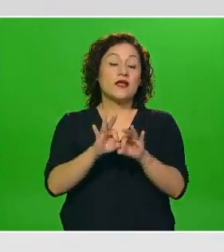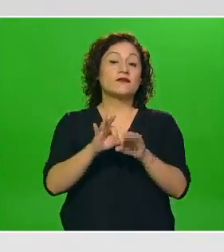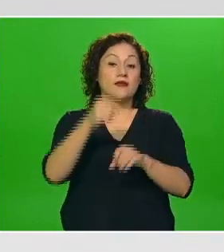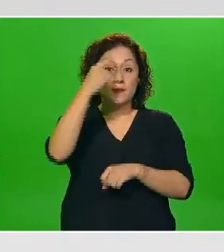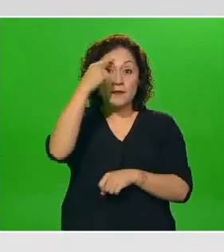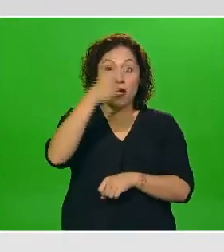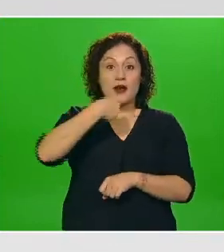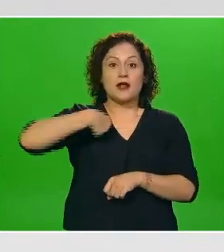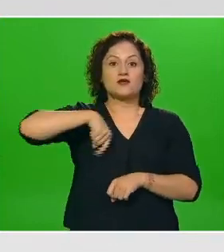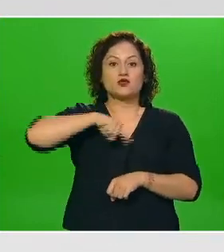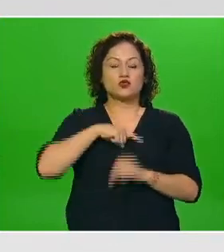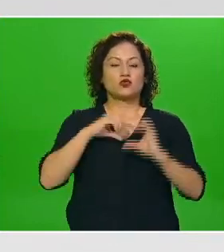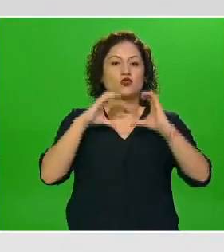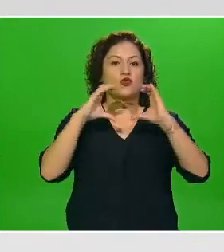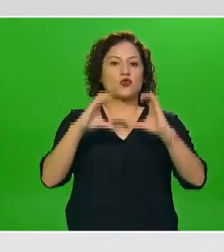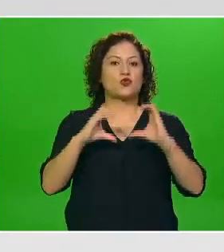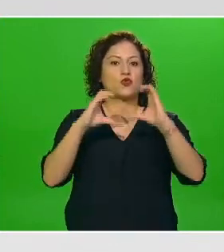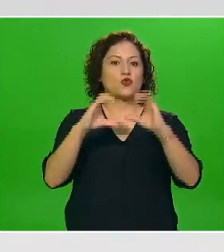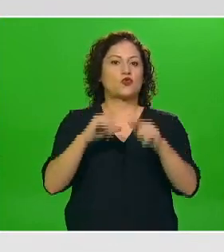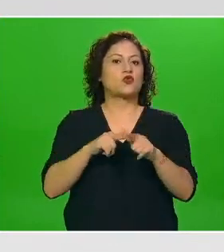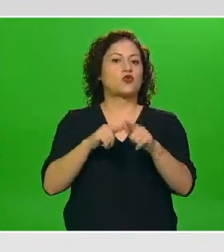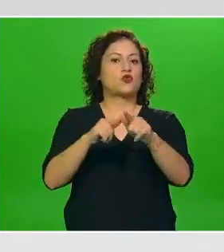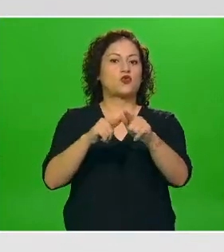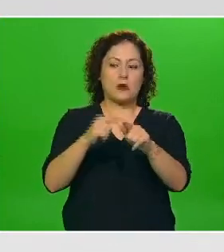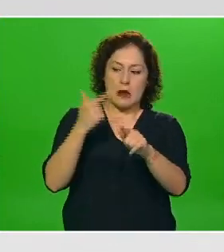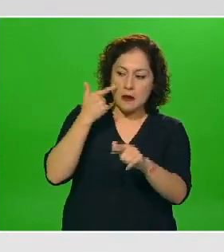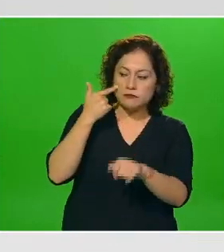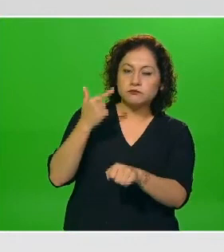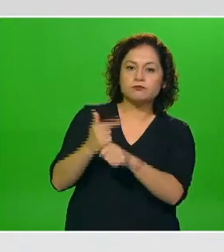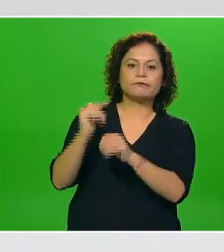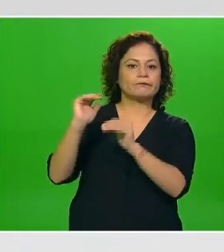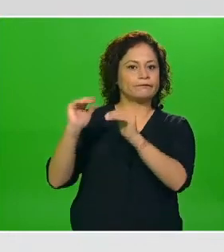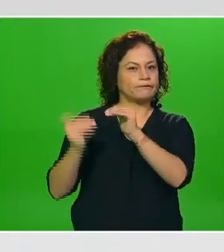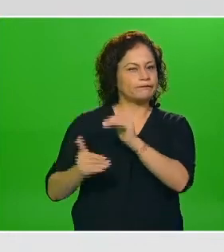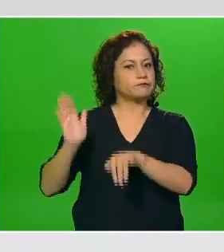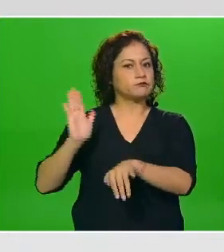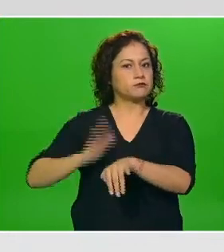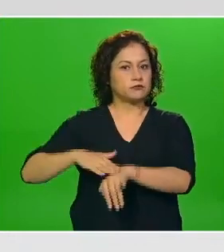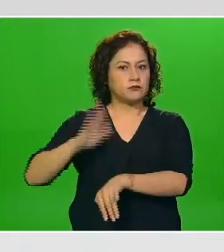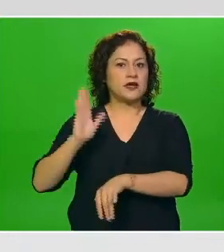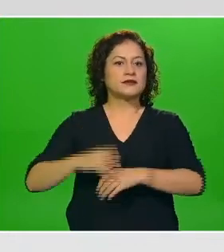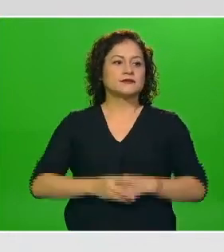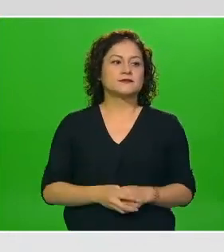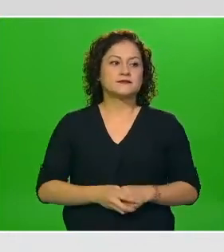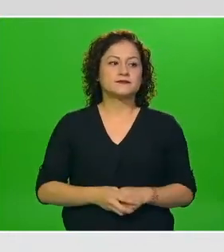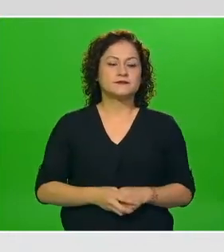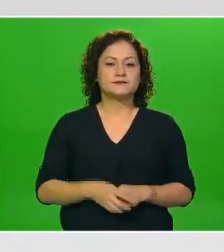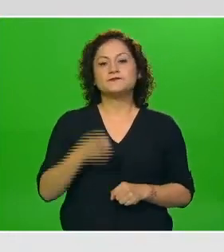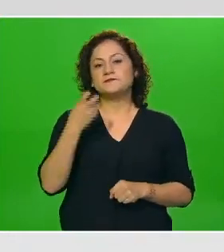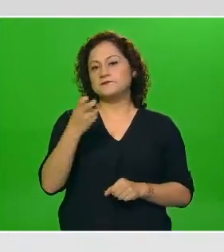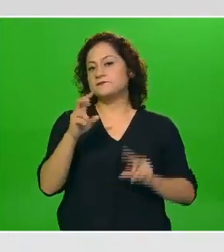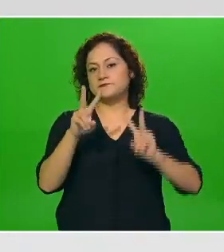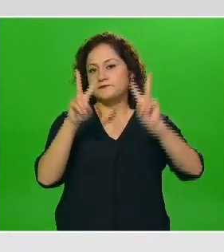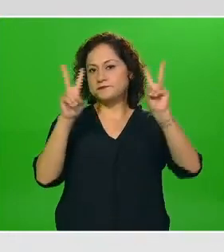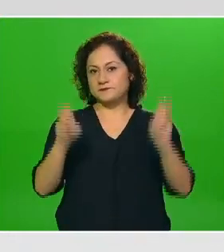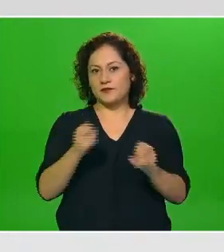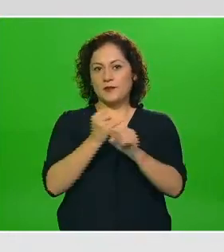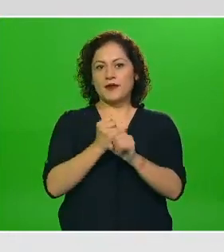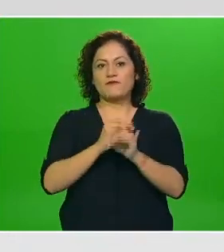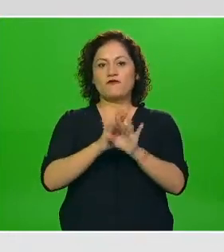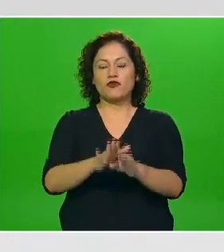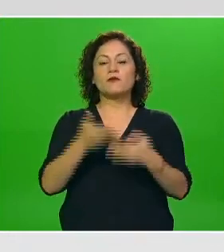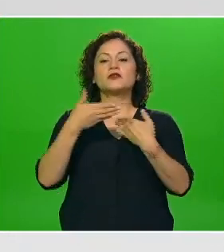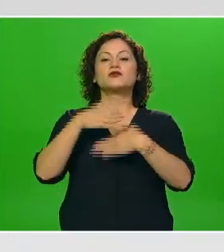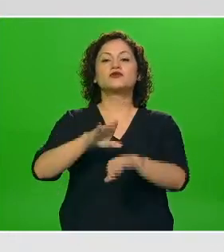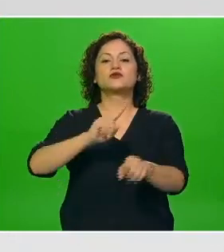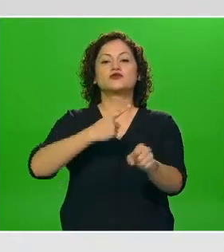para en esta contribución para la pandemia esto es lo correspondiente al componente técnico del